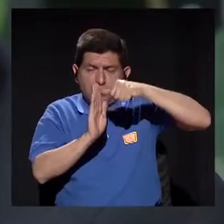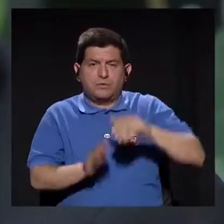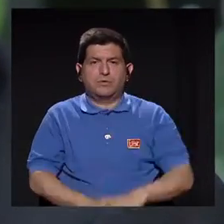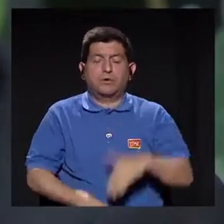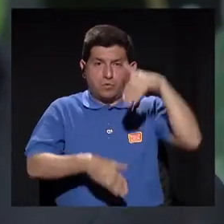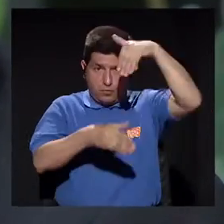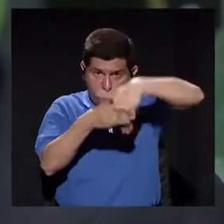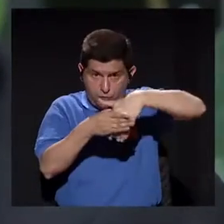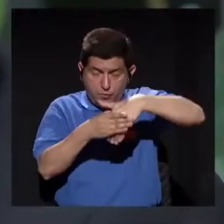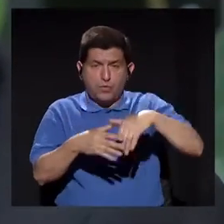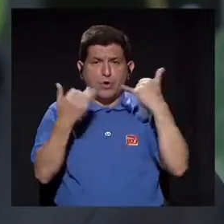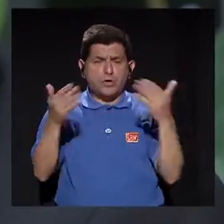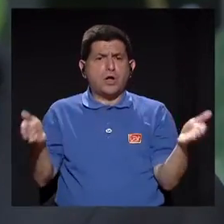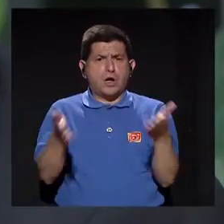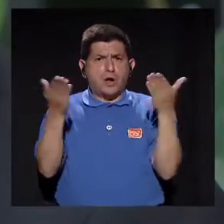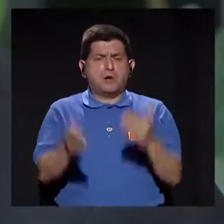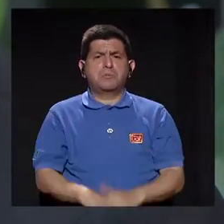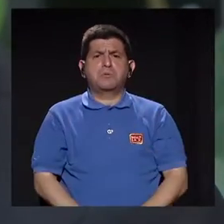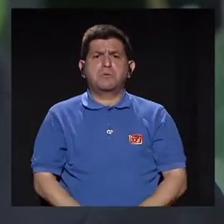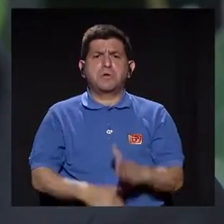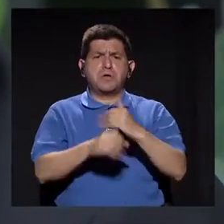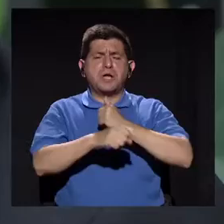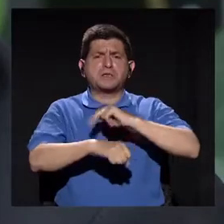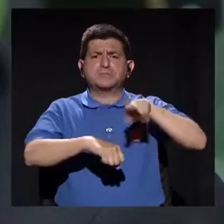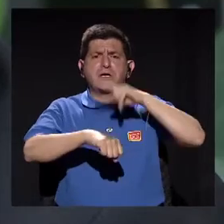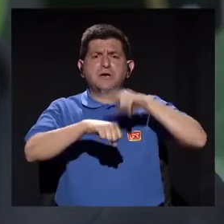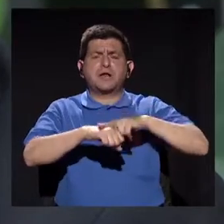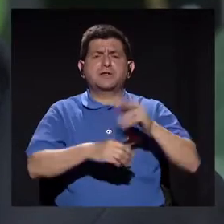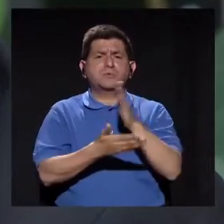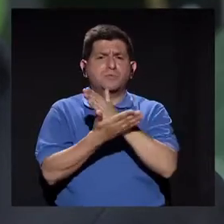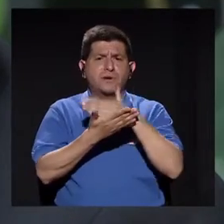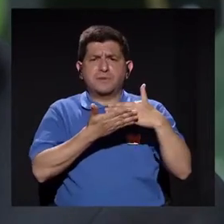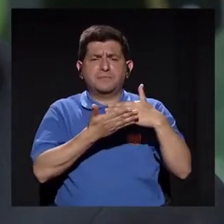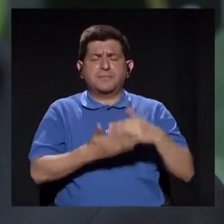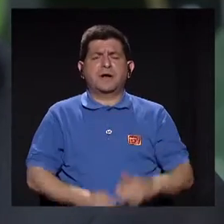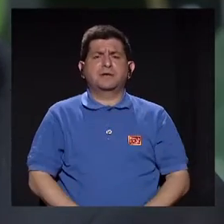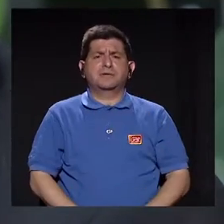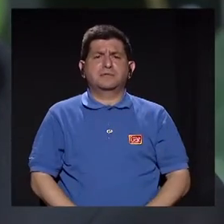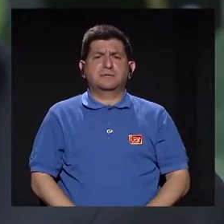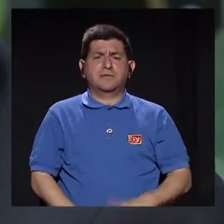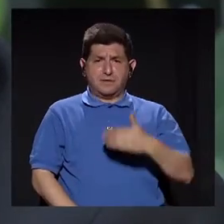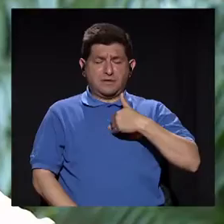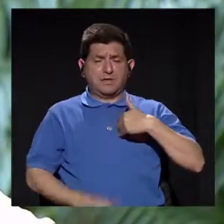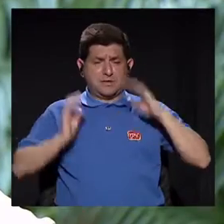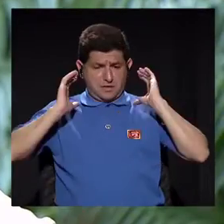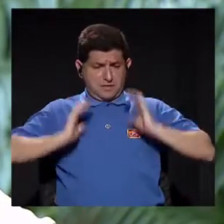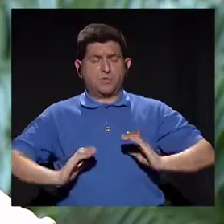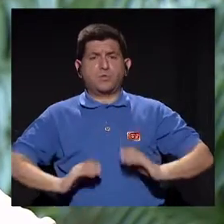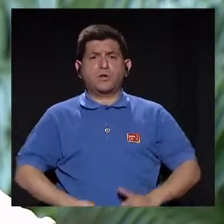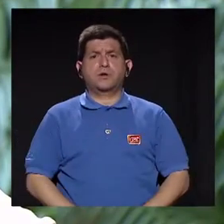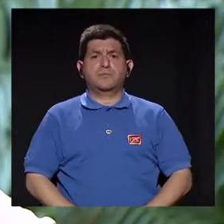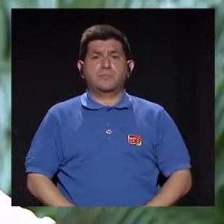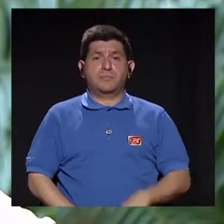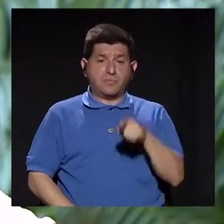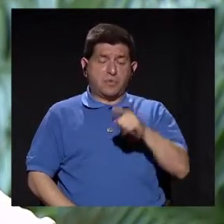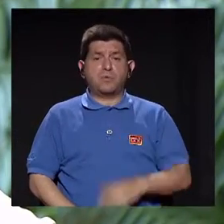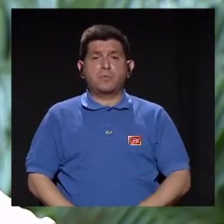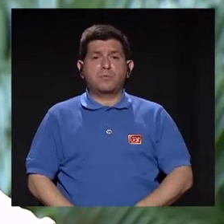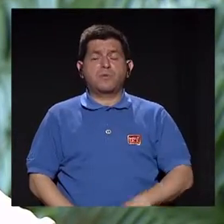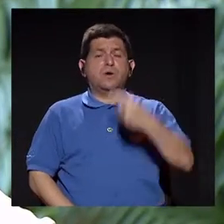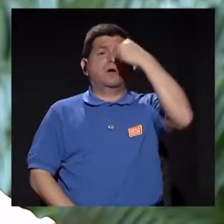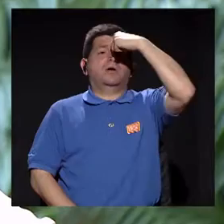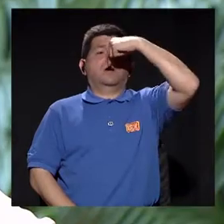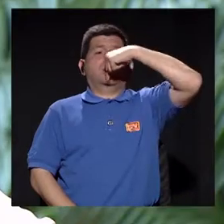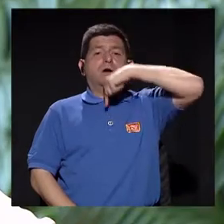ha tomado auge y ya lo hacemos por orificios naturales. ¿Qué significa esto? Que podemos hacer por la vía